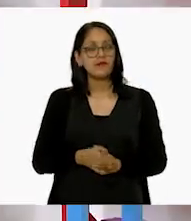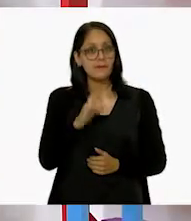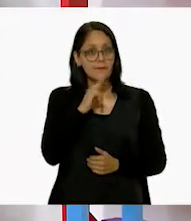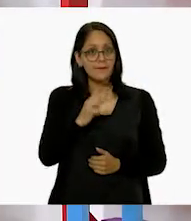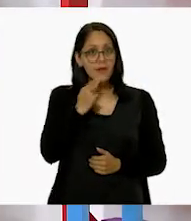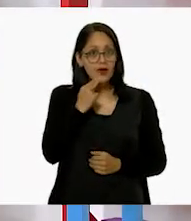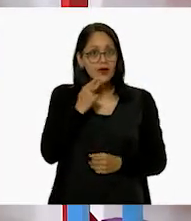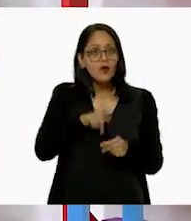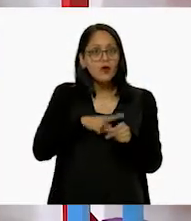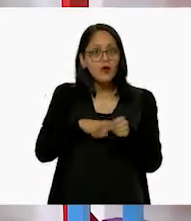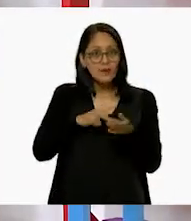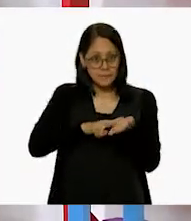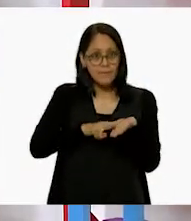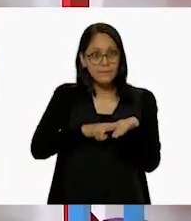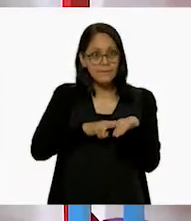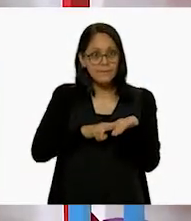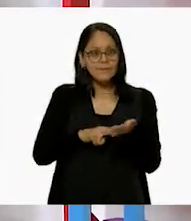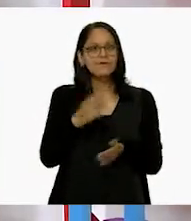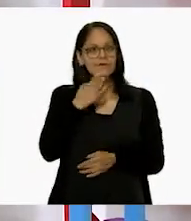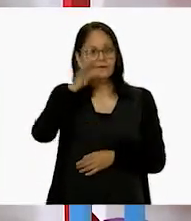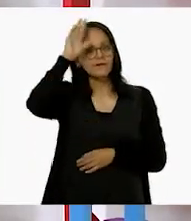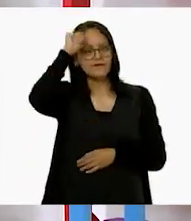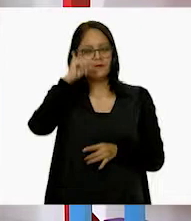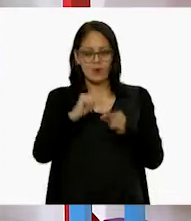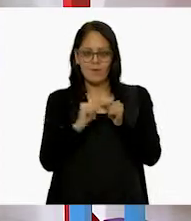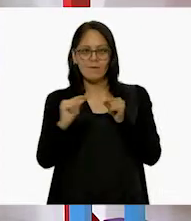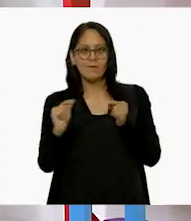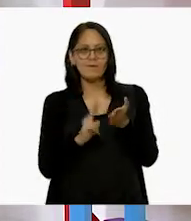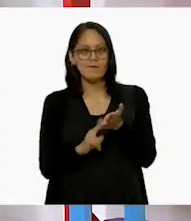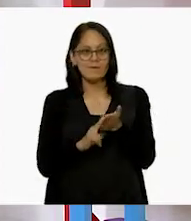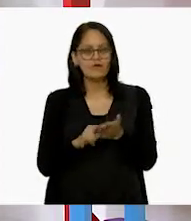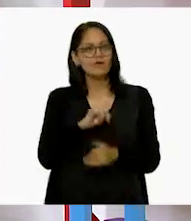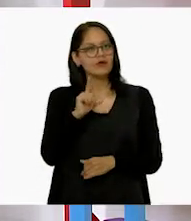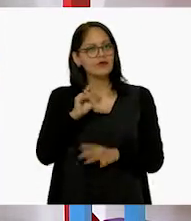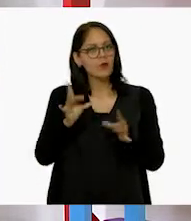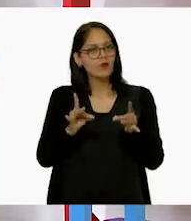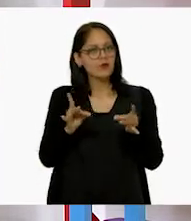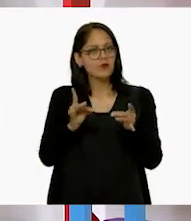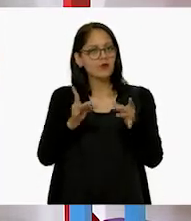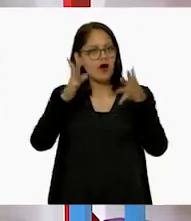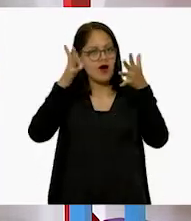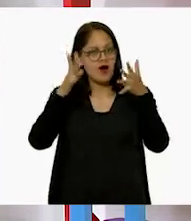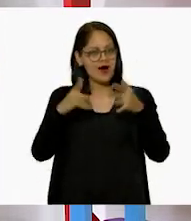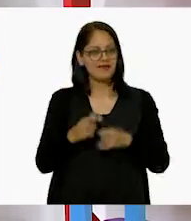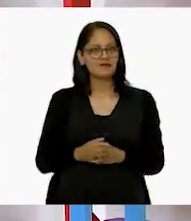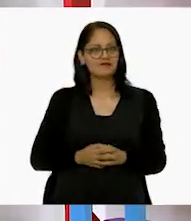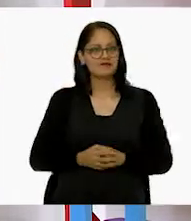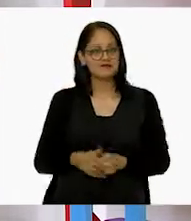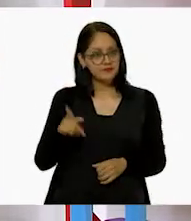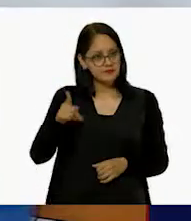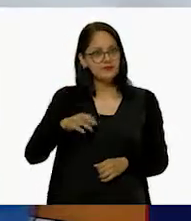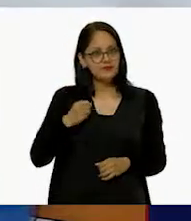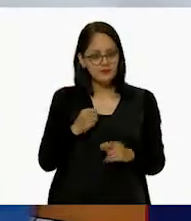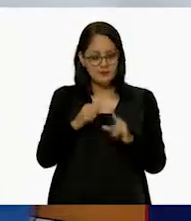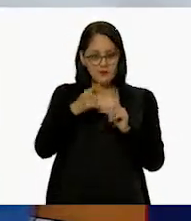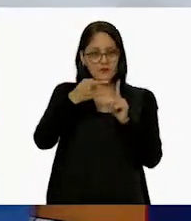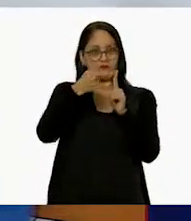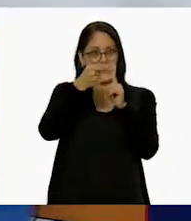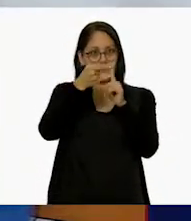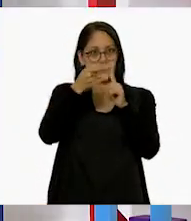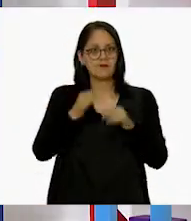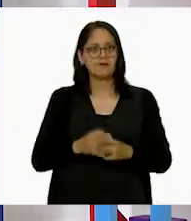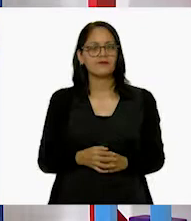ocupamos los verdes? Perfecto. Voy a ocupar los palitos verdes y con un poco de magia. A ver. Trata de formar un cuadrado.